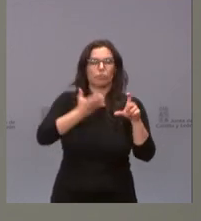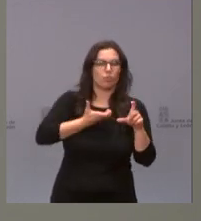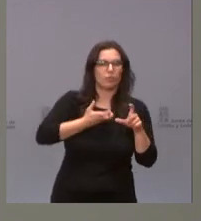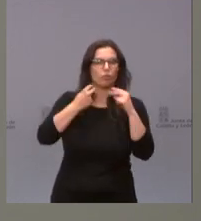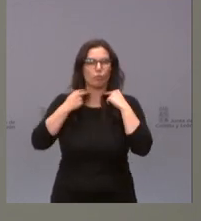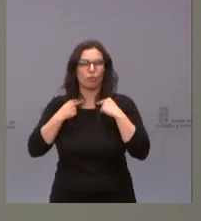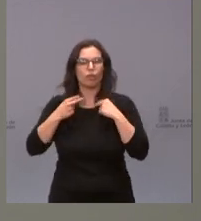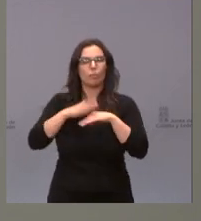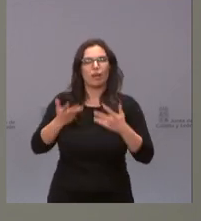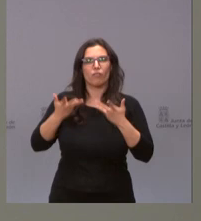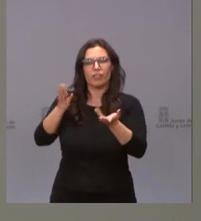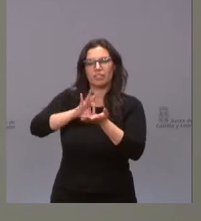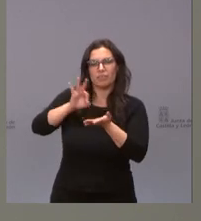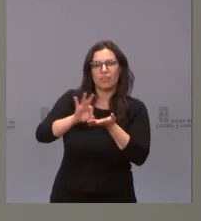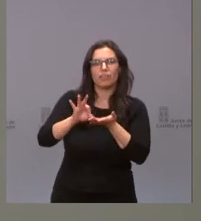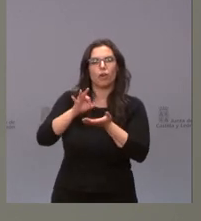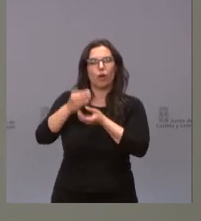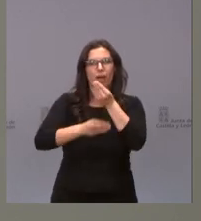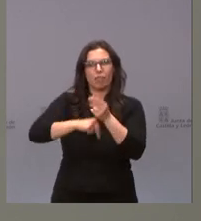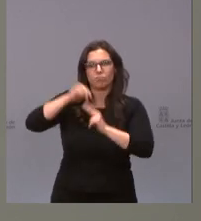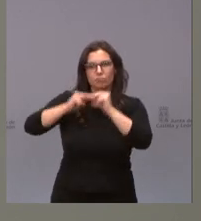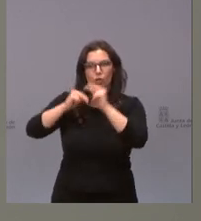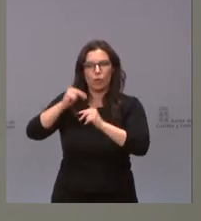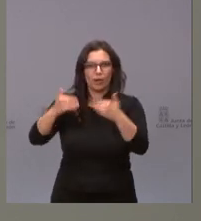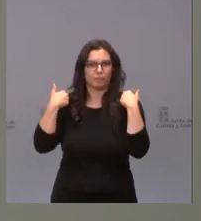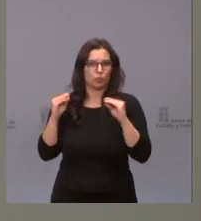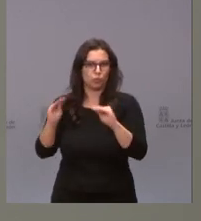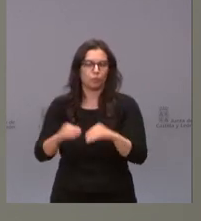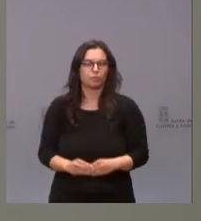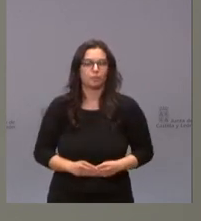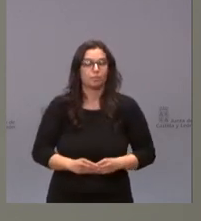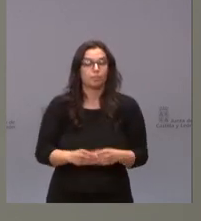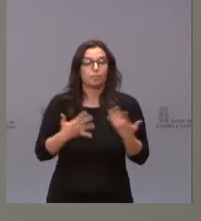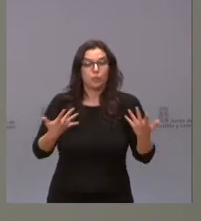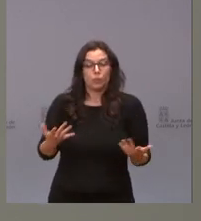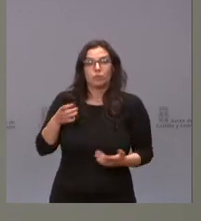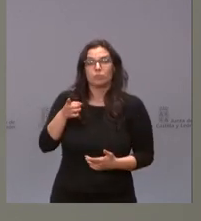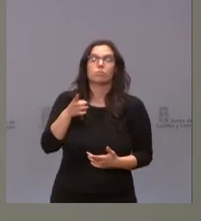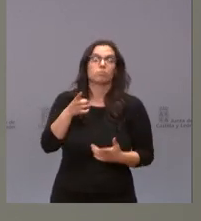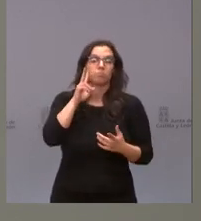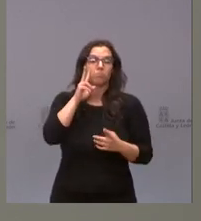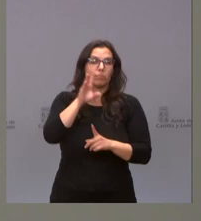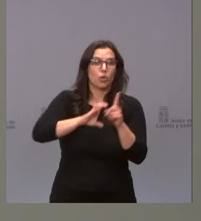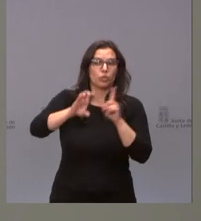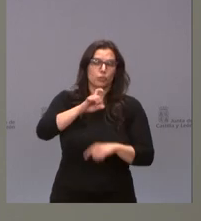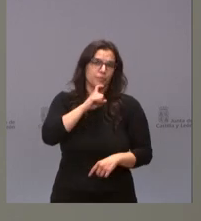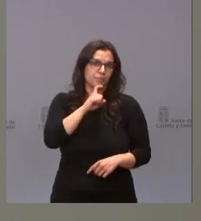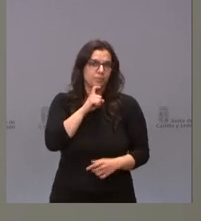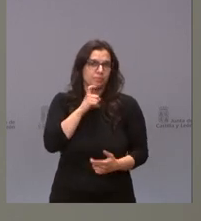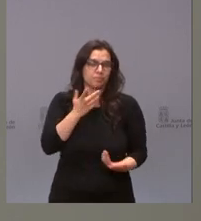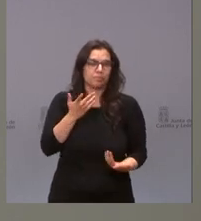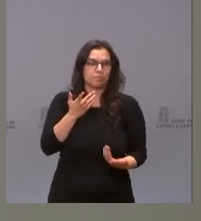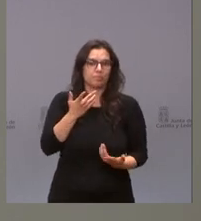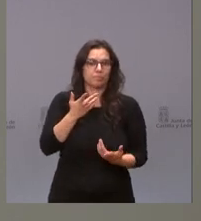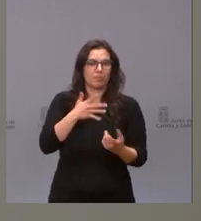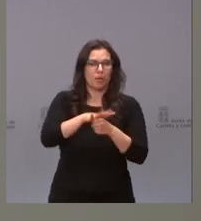prestación de servicios y realización de obras que son de su competencia. En ese sentido, y ante un contexto difícil para el